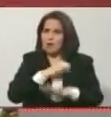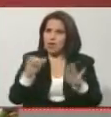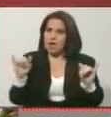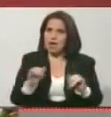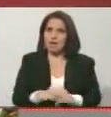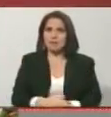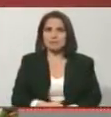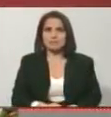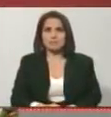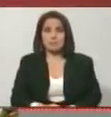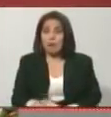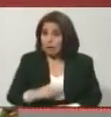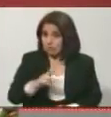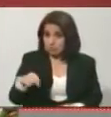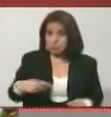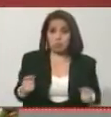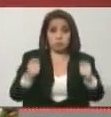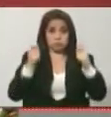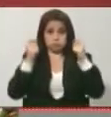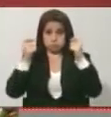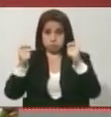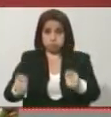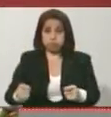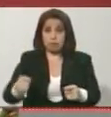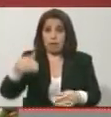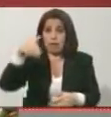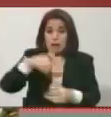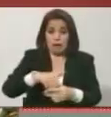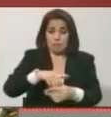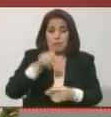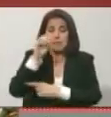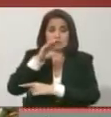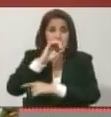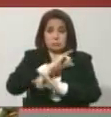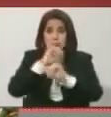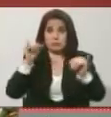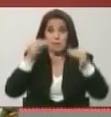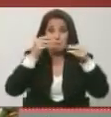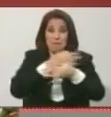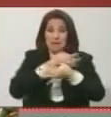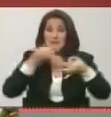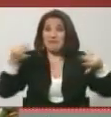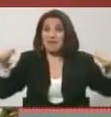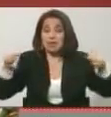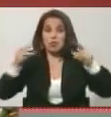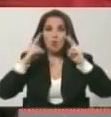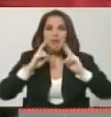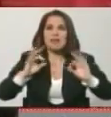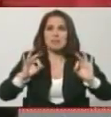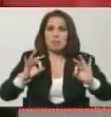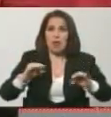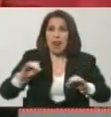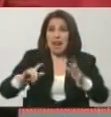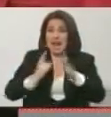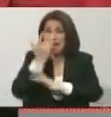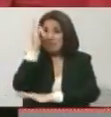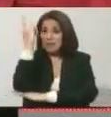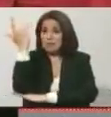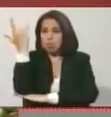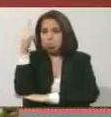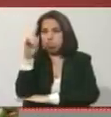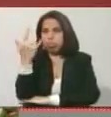¿Y cómo nosotros entregamos ese palacio, hermano? María, aquí está María. Impecable. Dejaron secar hasta las matas de...